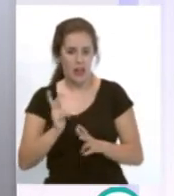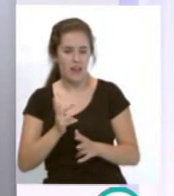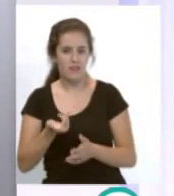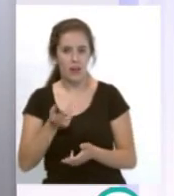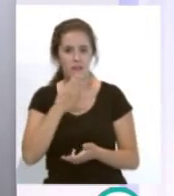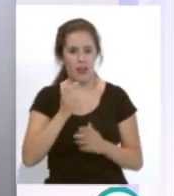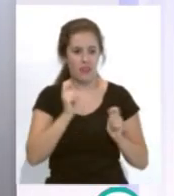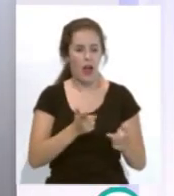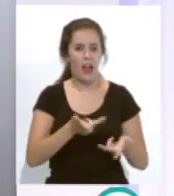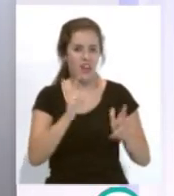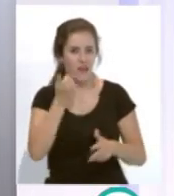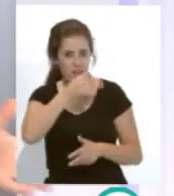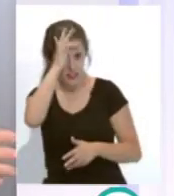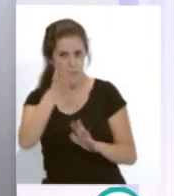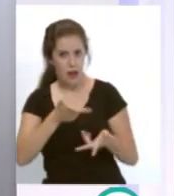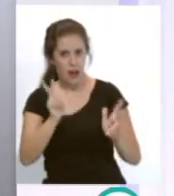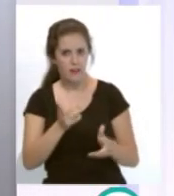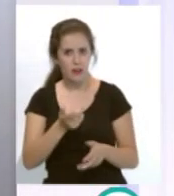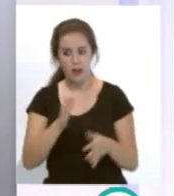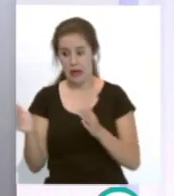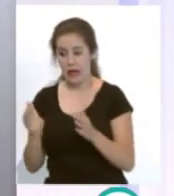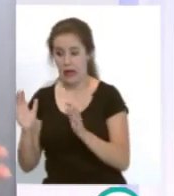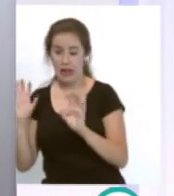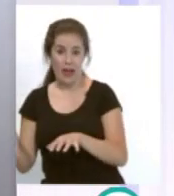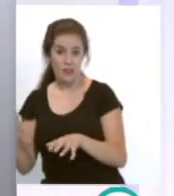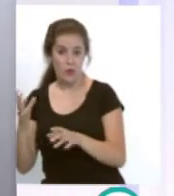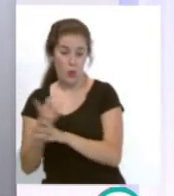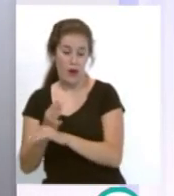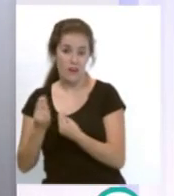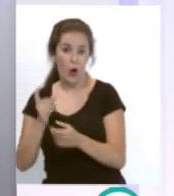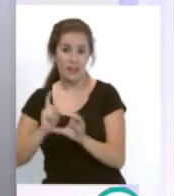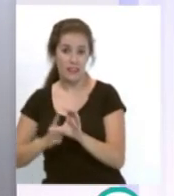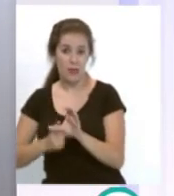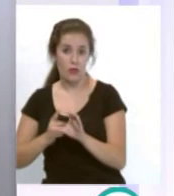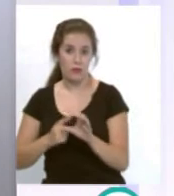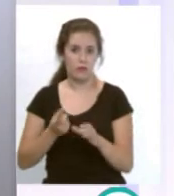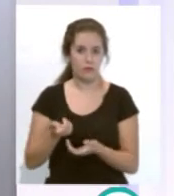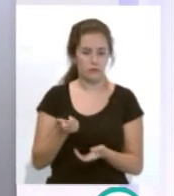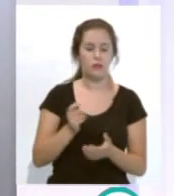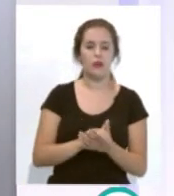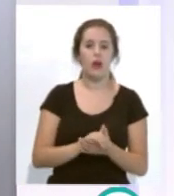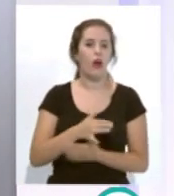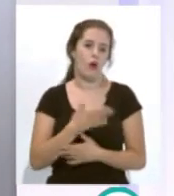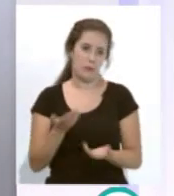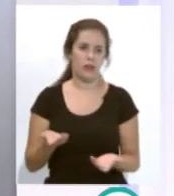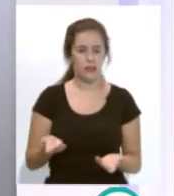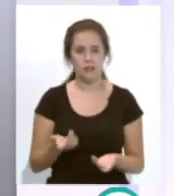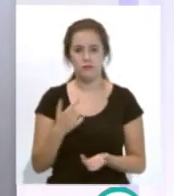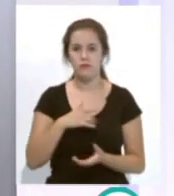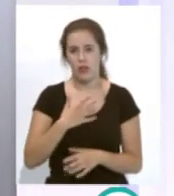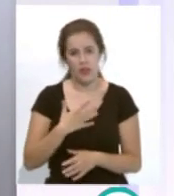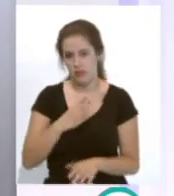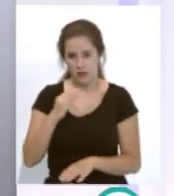habría dado libre el fin de semana, mientras el Cádiz jugaba contra Extremadura, Manu Vallejo por la mañana estaba haciendo un escape room, hombre, es